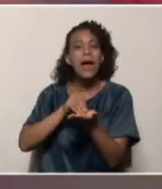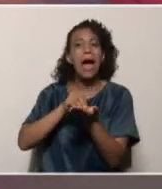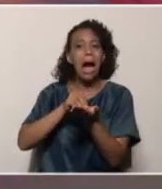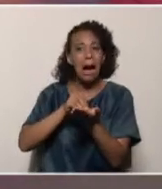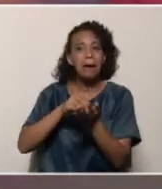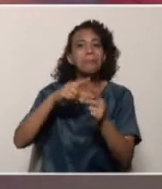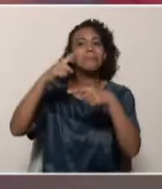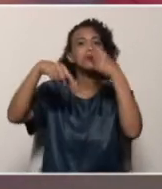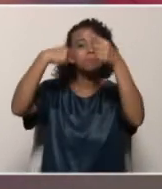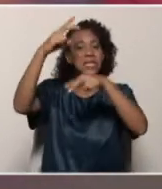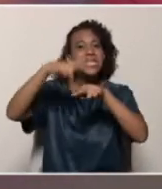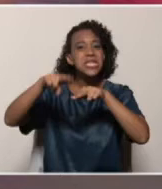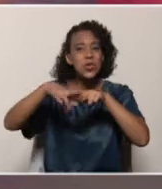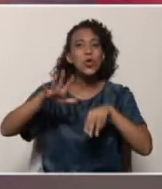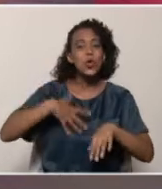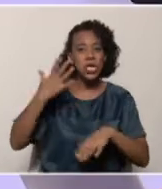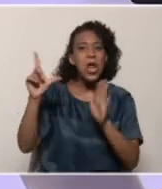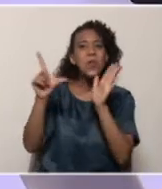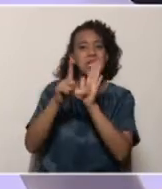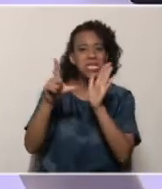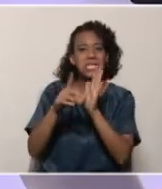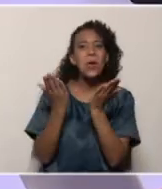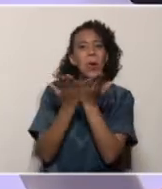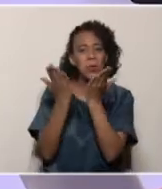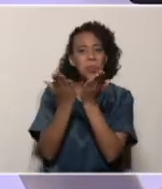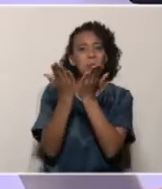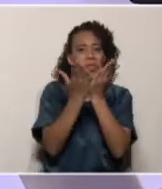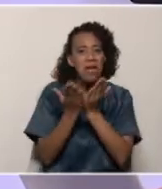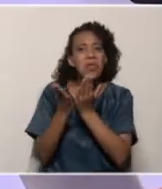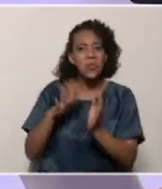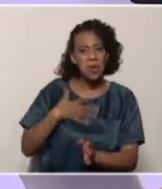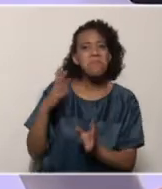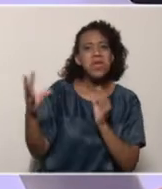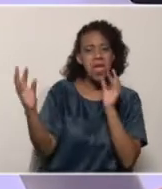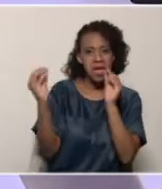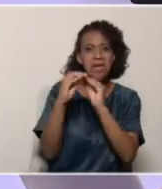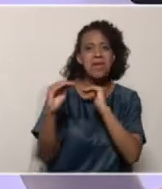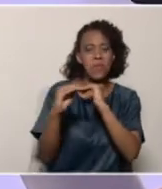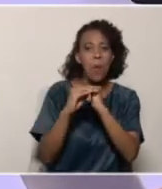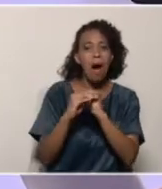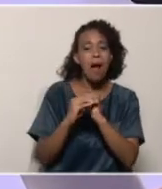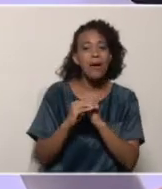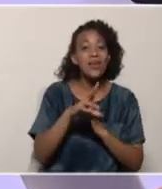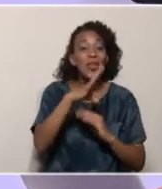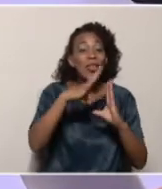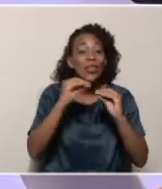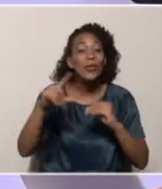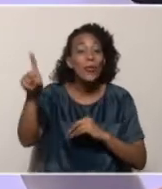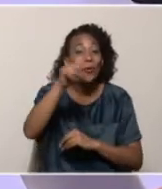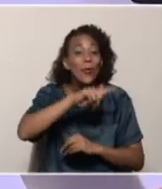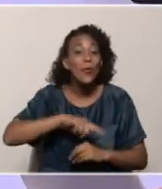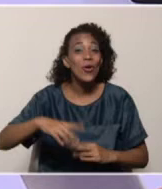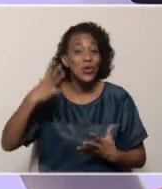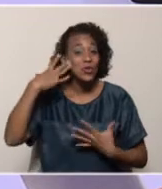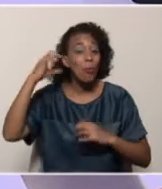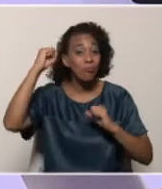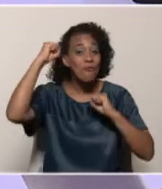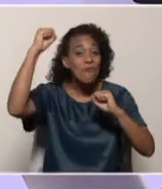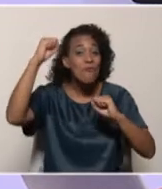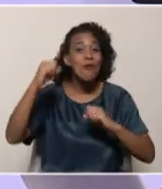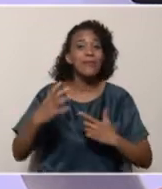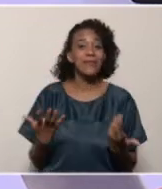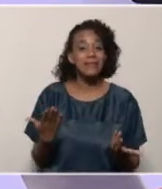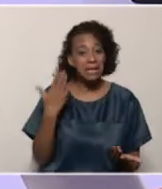seguramente esos chamos, esos niños dirán, yo quiero ser como él. Y creo que nosotros todos somos héroes y heroínas de esta patria todos los días cuando